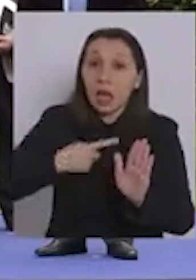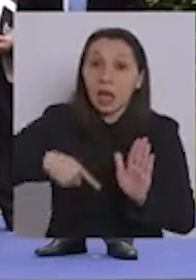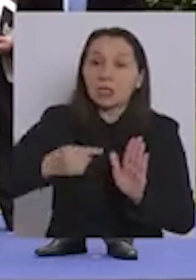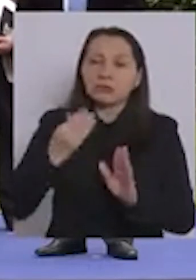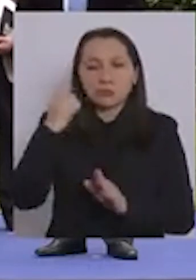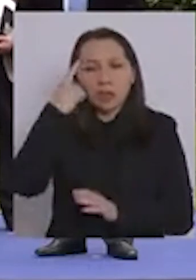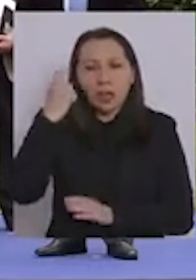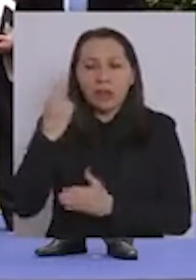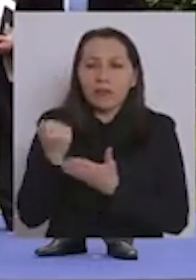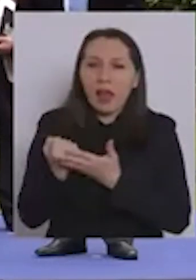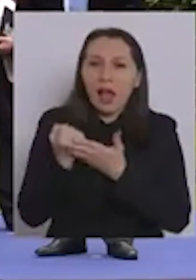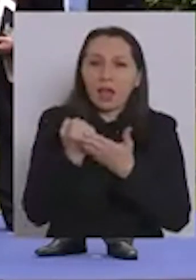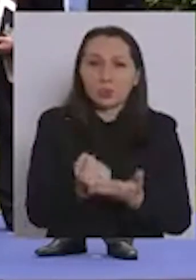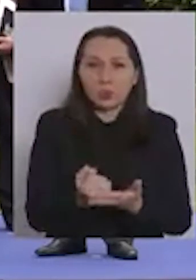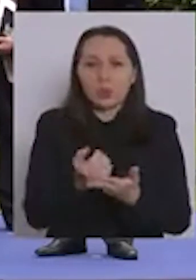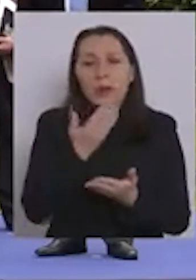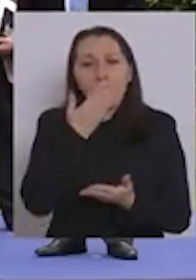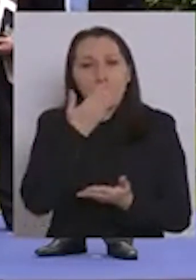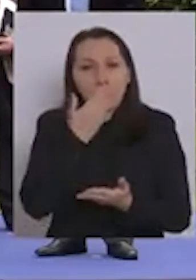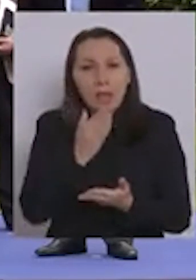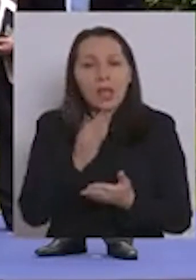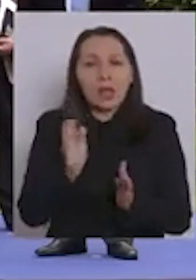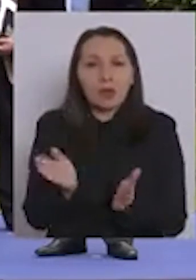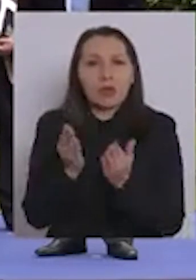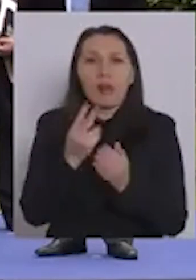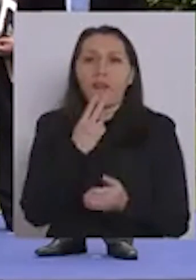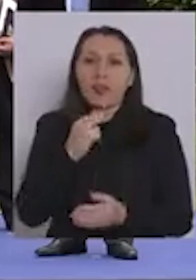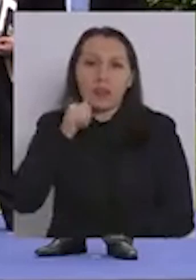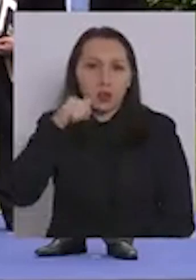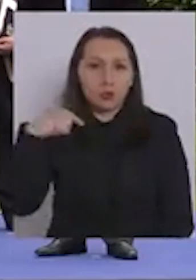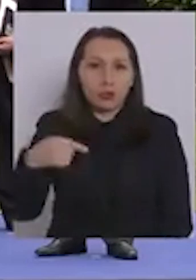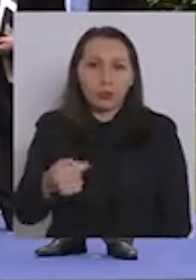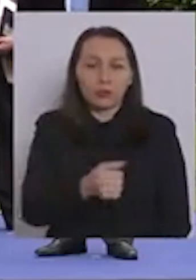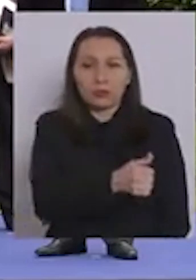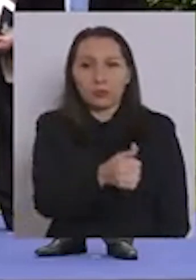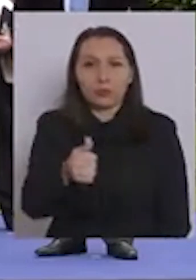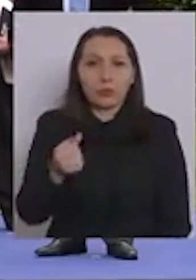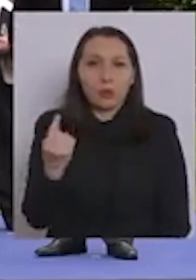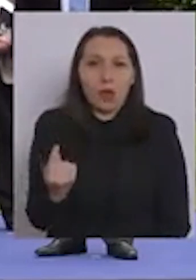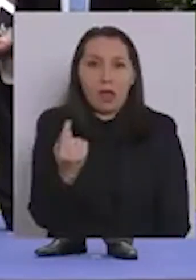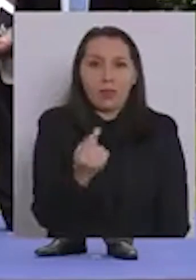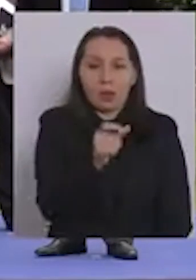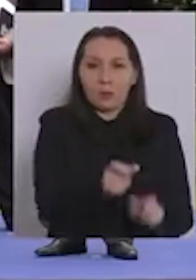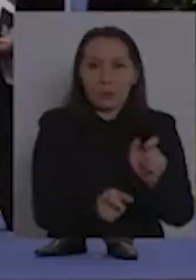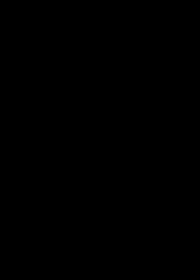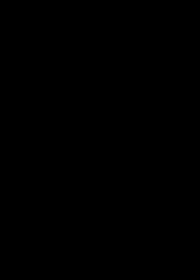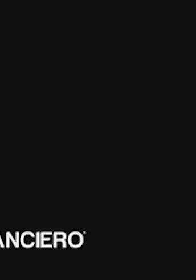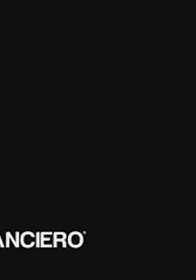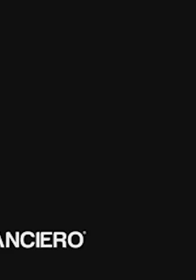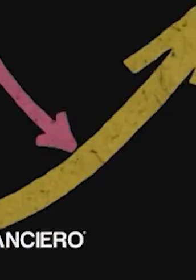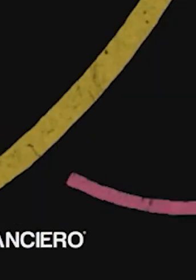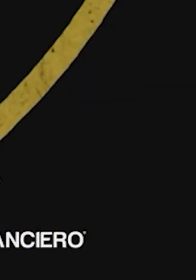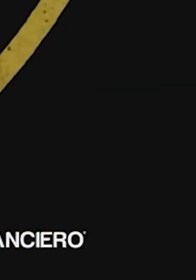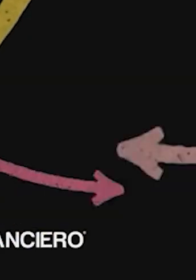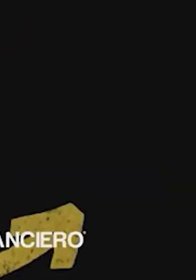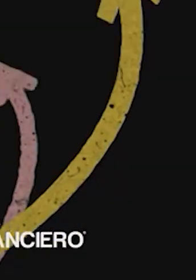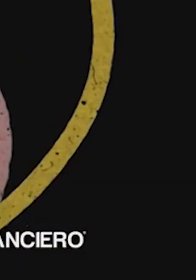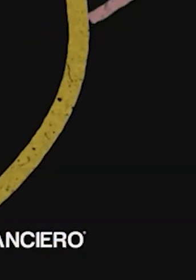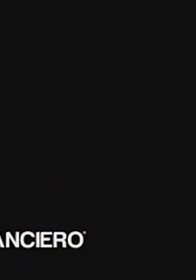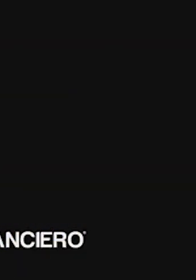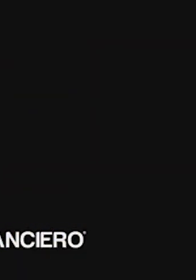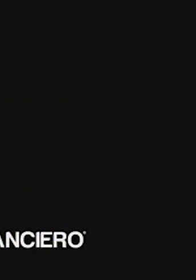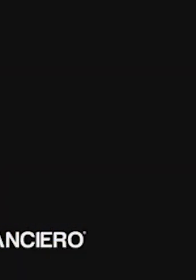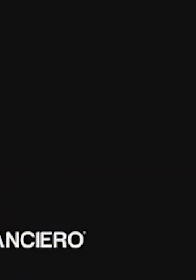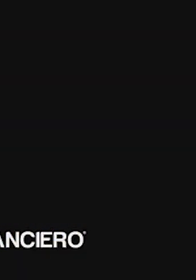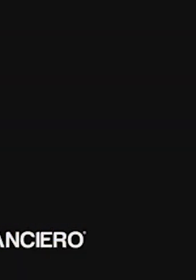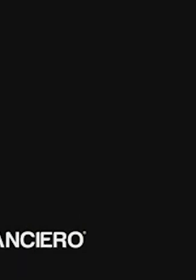contribuir al mejoramiento de la vida cotidiana de todos y cada uno de los chilenos. El destacado manejo de